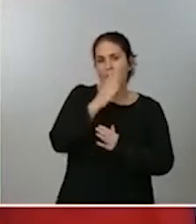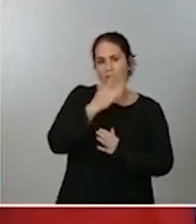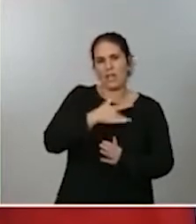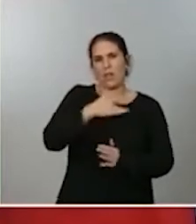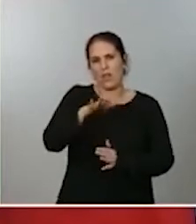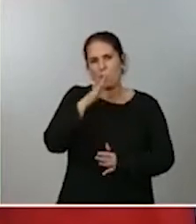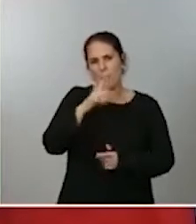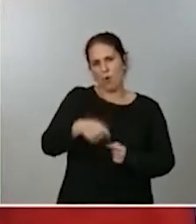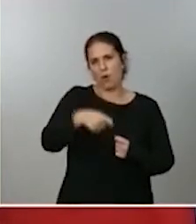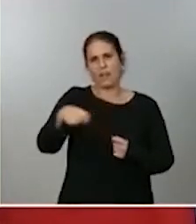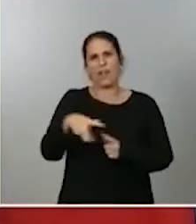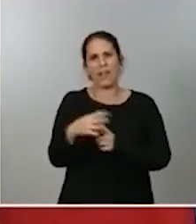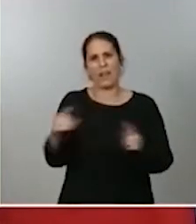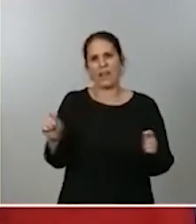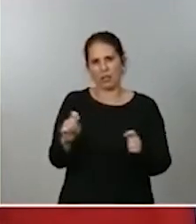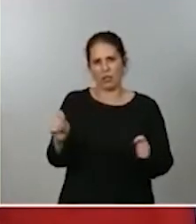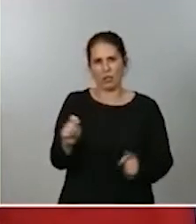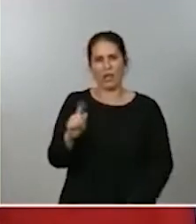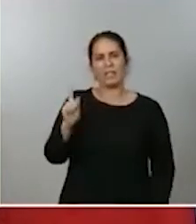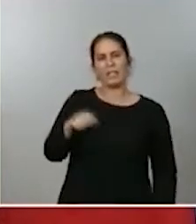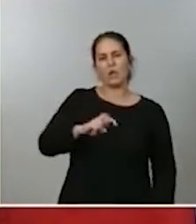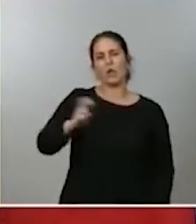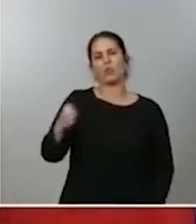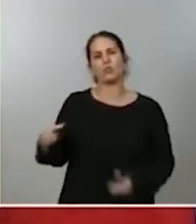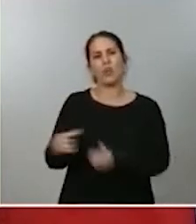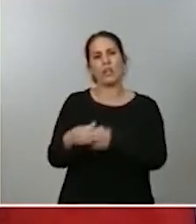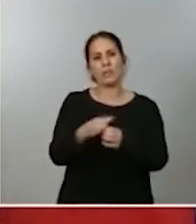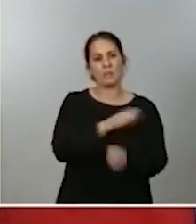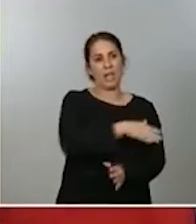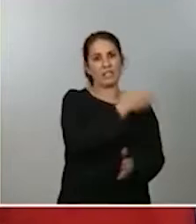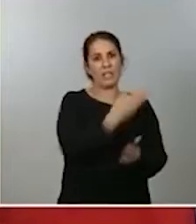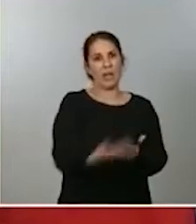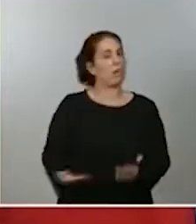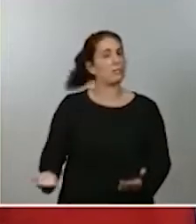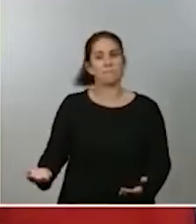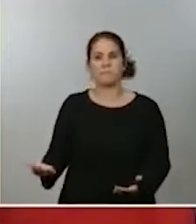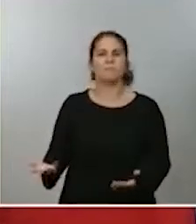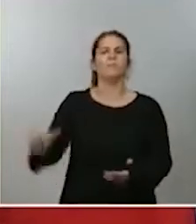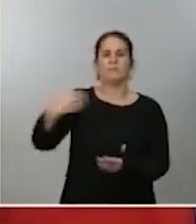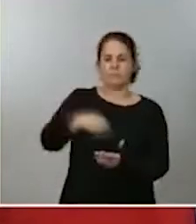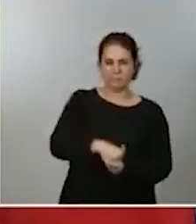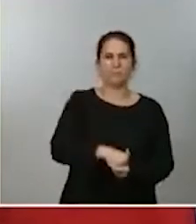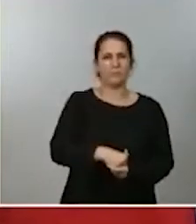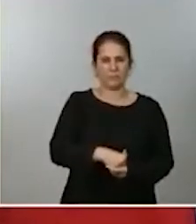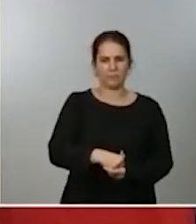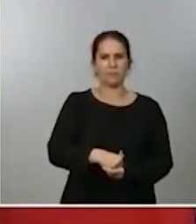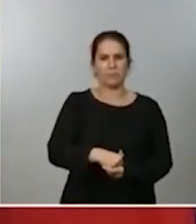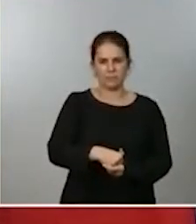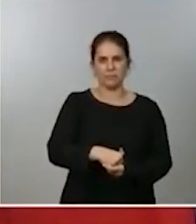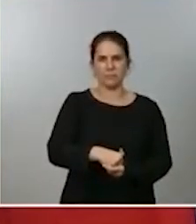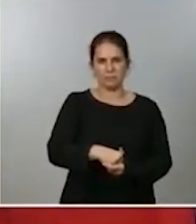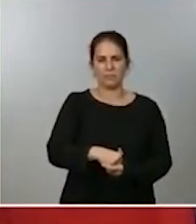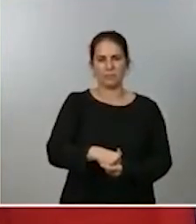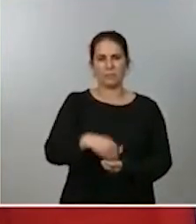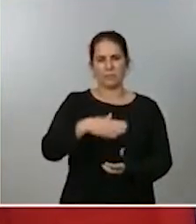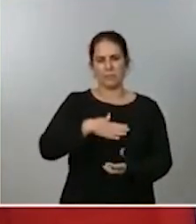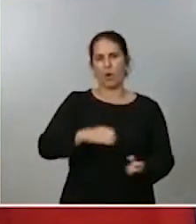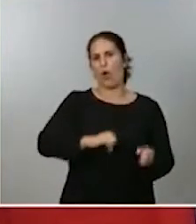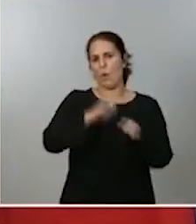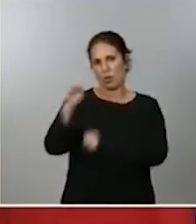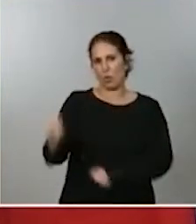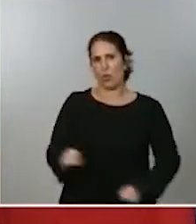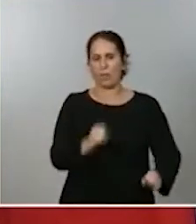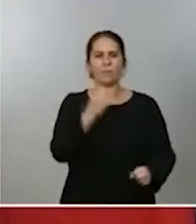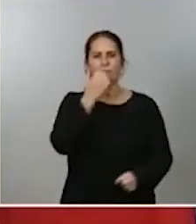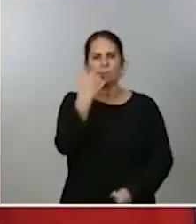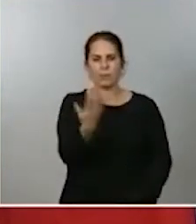se incorporan colectivos que hasta la fecha no habían estado dentro de nuestro escudo de cobertura como son los trabajadores